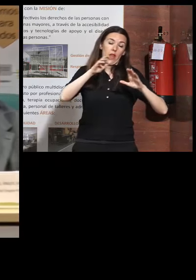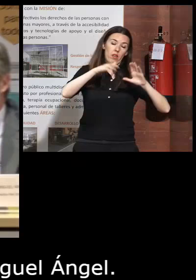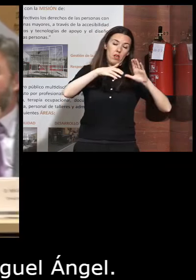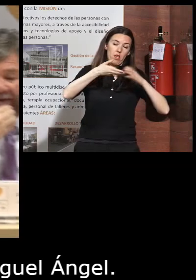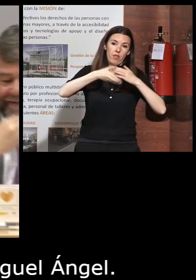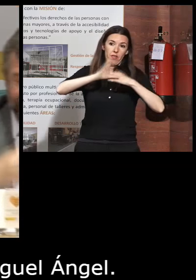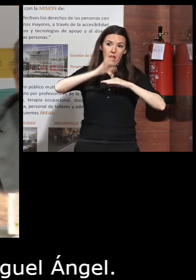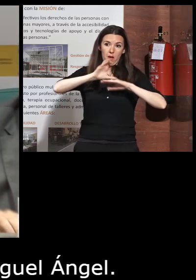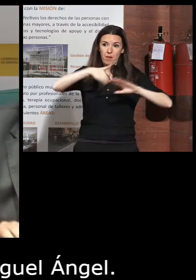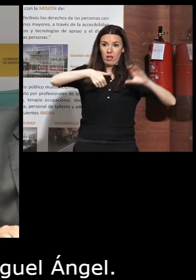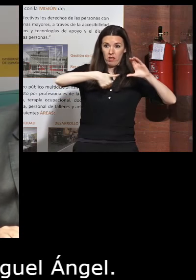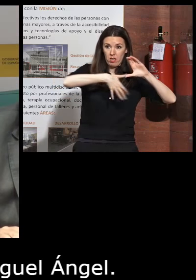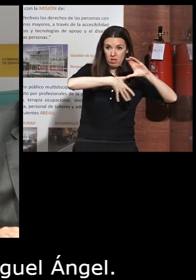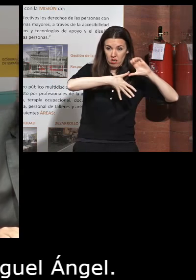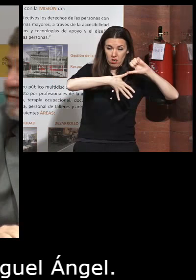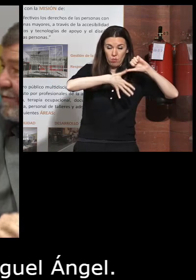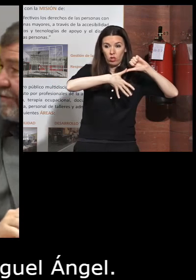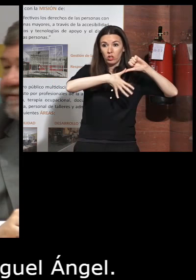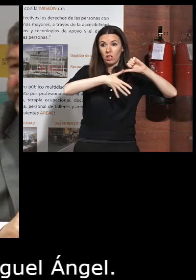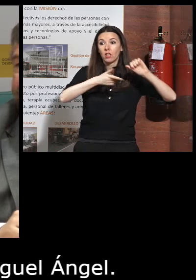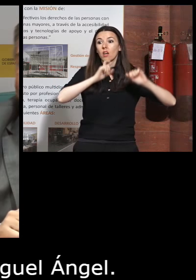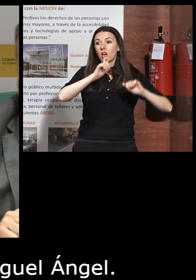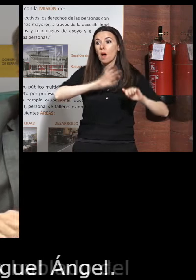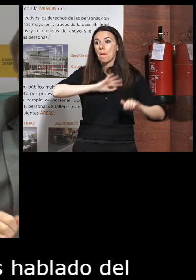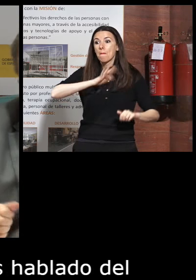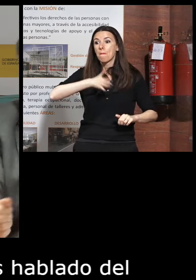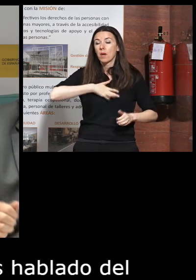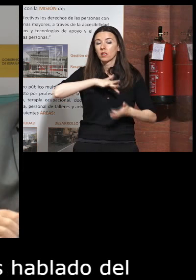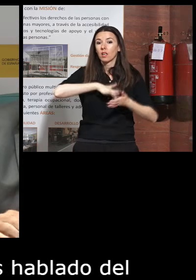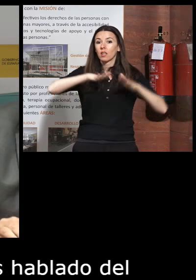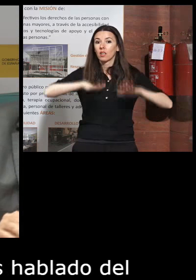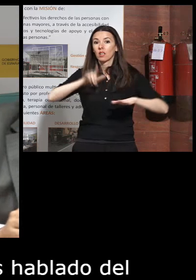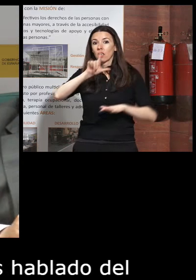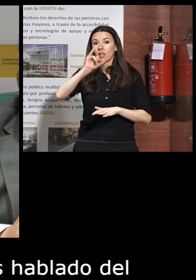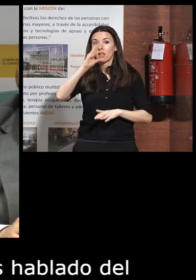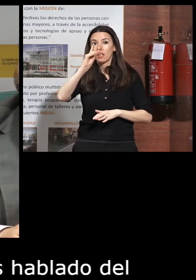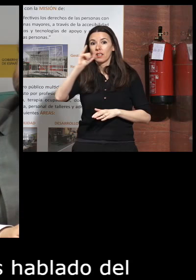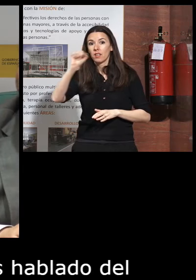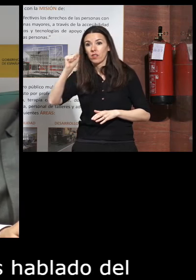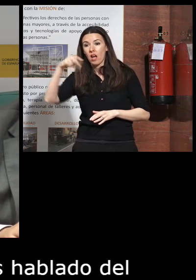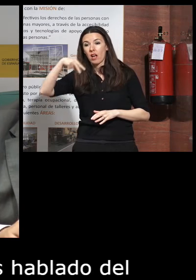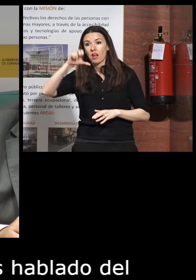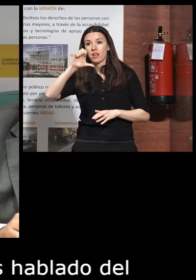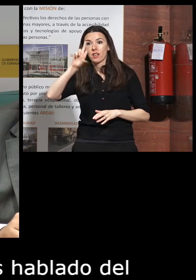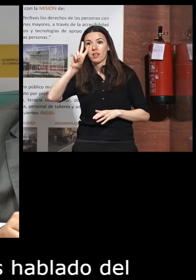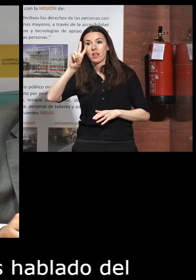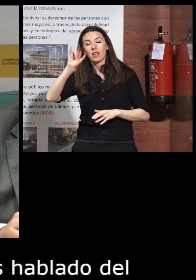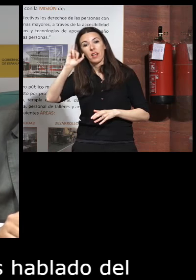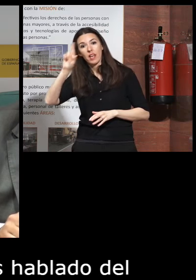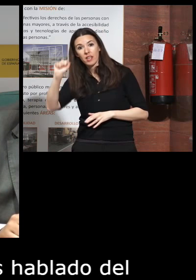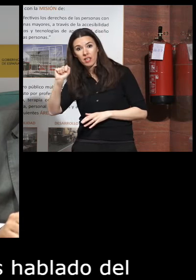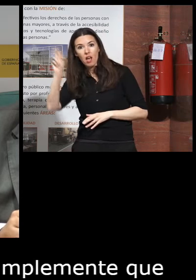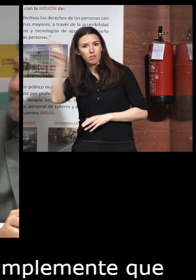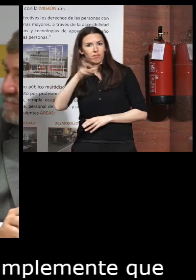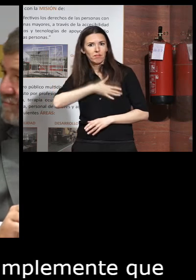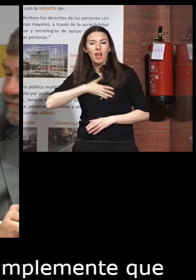comentaros simplemente que mañana estará aquí Lidia Neira y va a estar el resto de días bien encantada